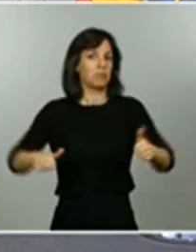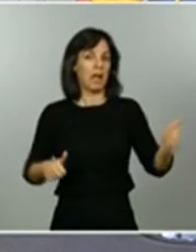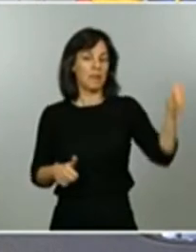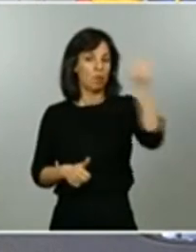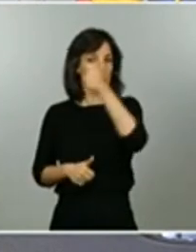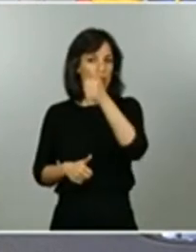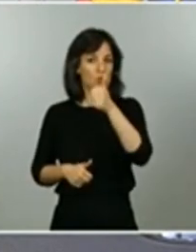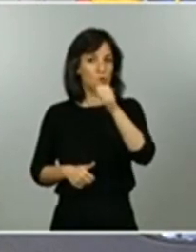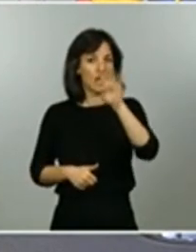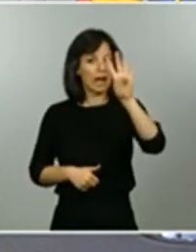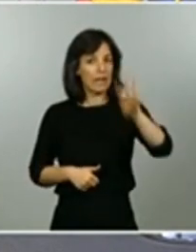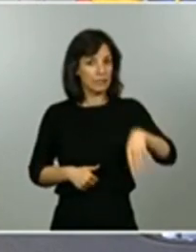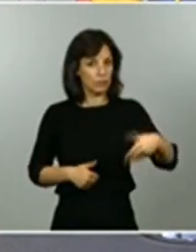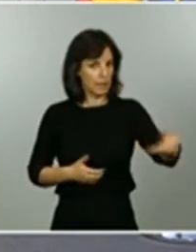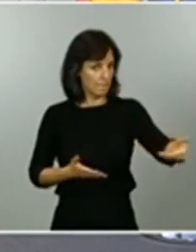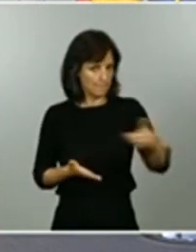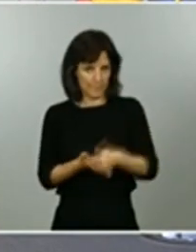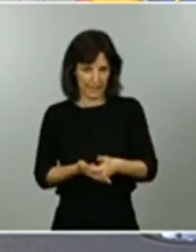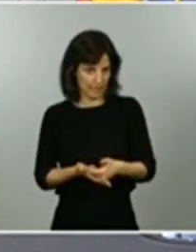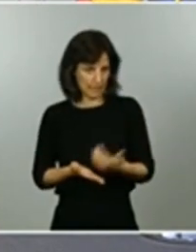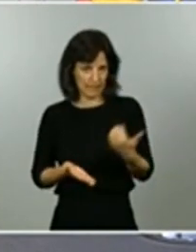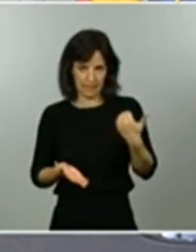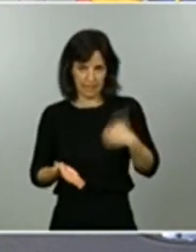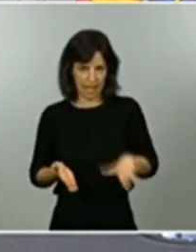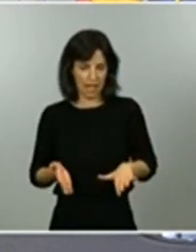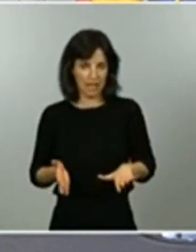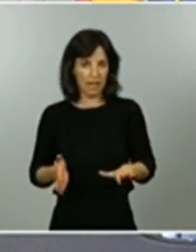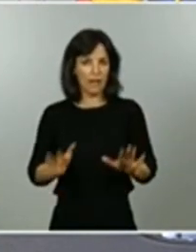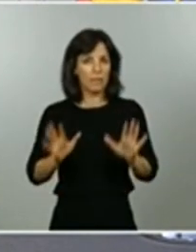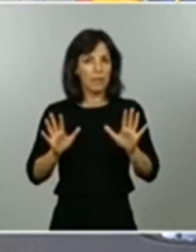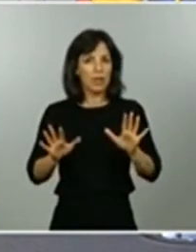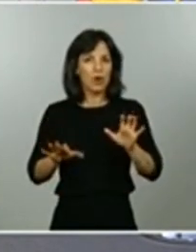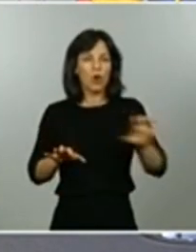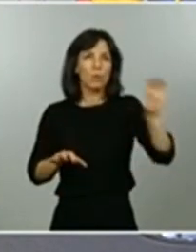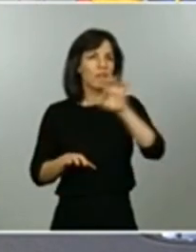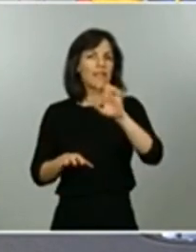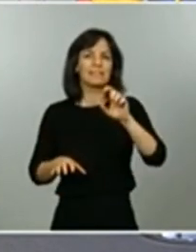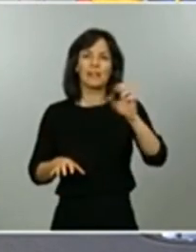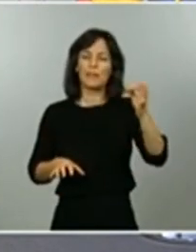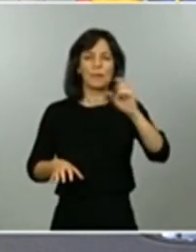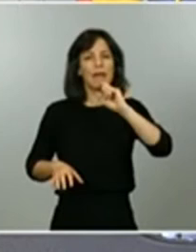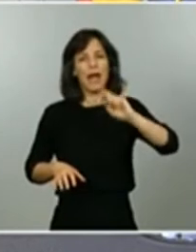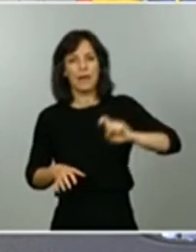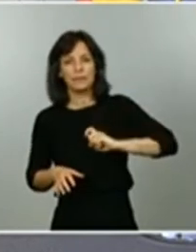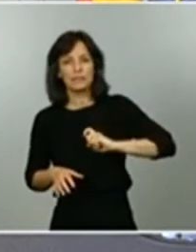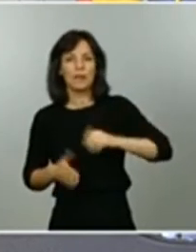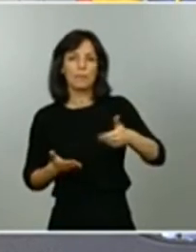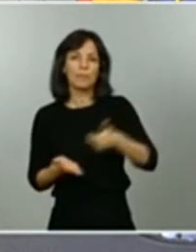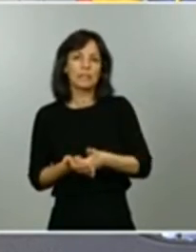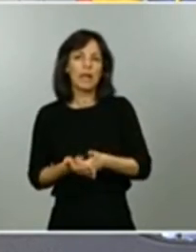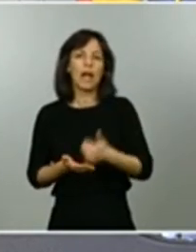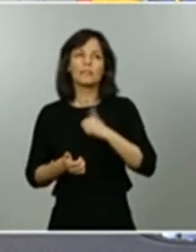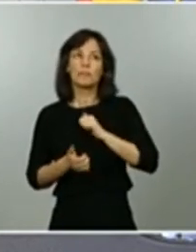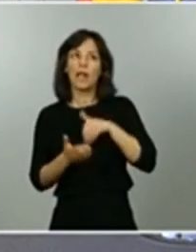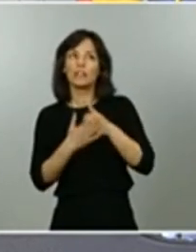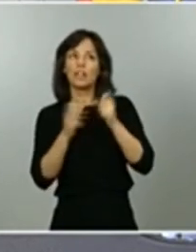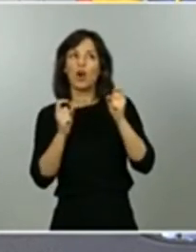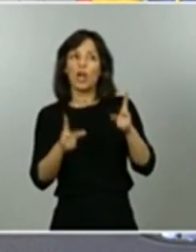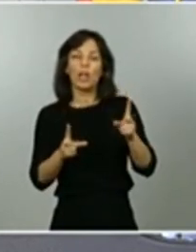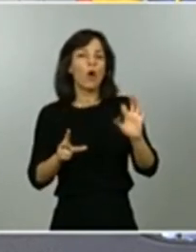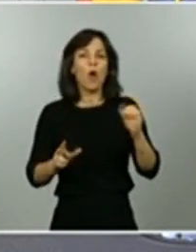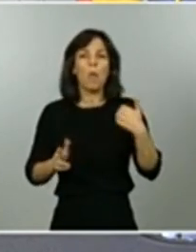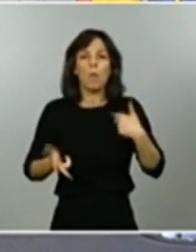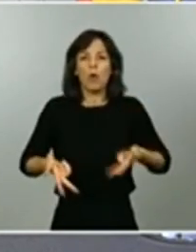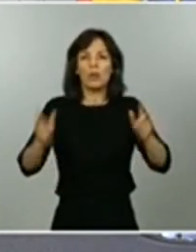y ya en general tendrán todas que comunicárselo y esperar su visto bueno o tienen carta blanca para hacer lo que quieran y ya